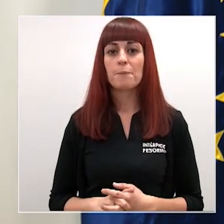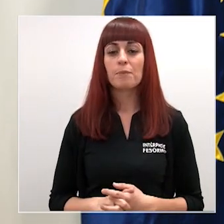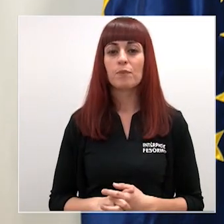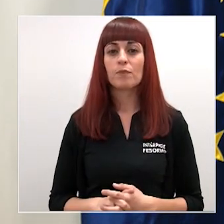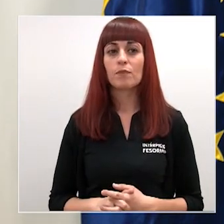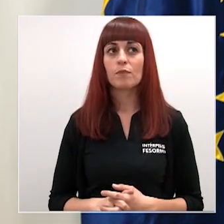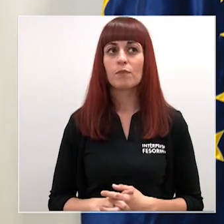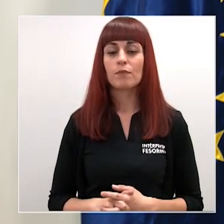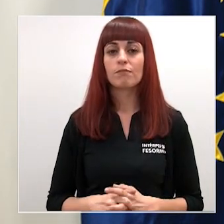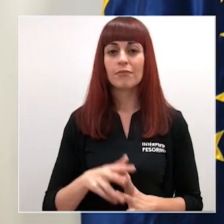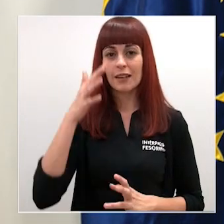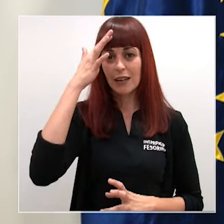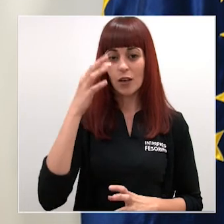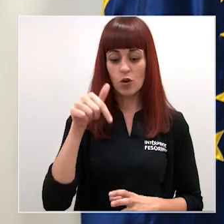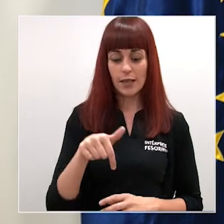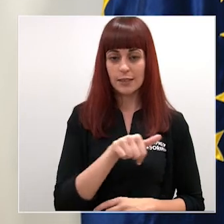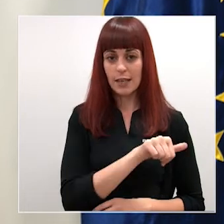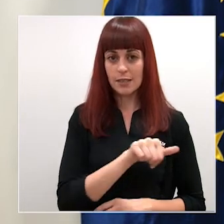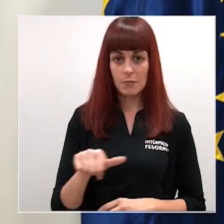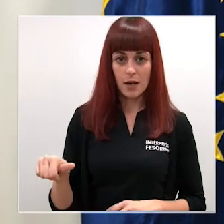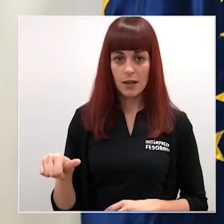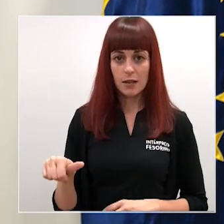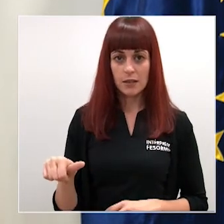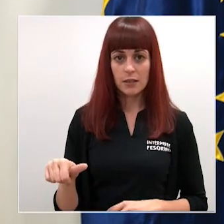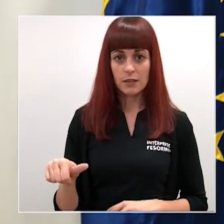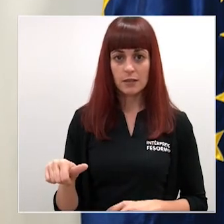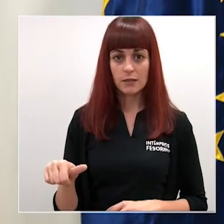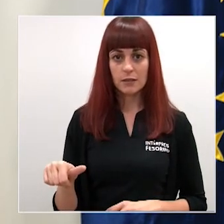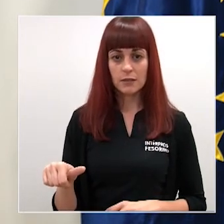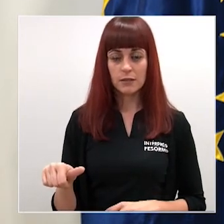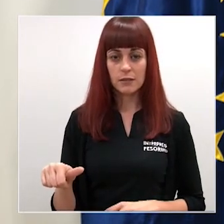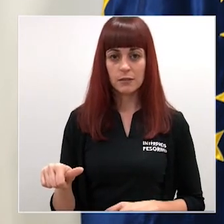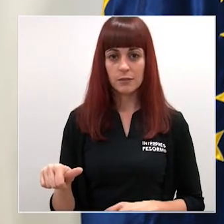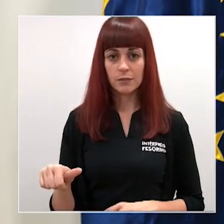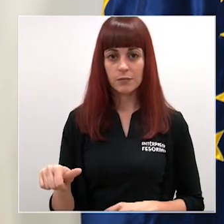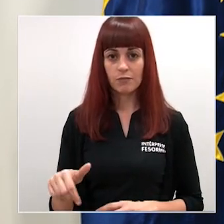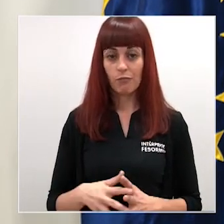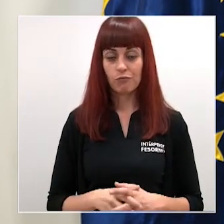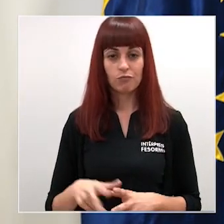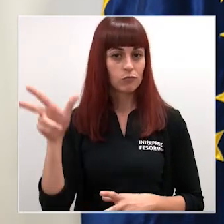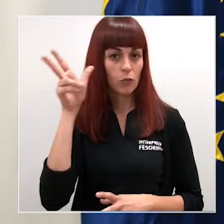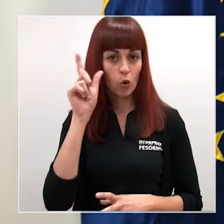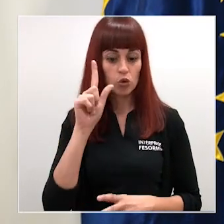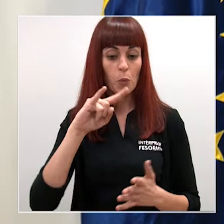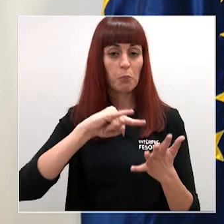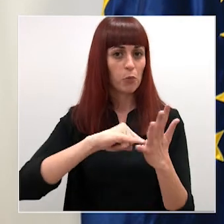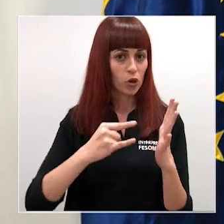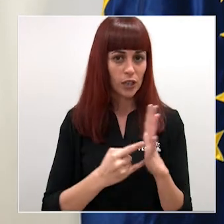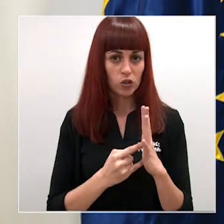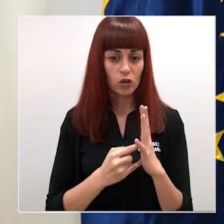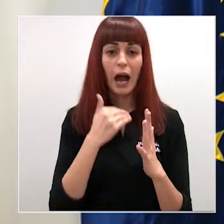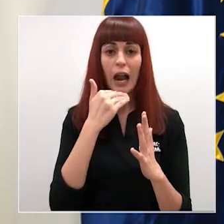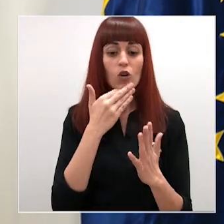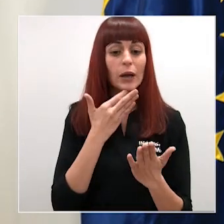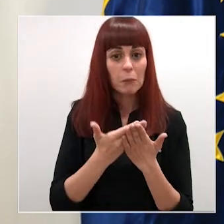III creo que esta semana ya emiten digamos aquellos proyectos que tienen financiación entonces todos aquellos proyectos que se piden desde la